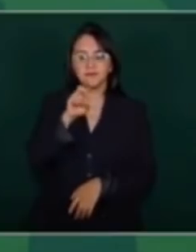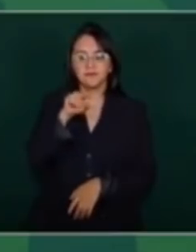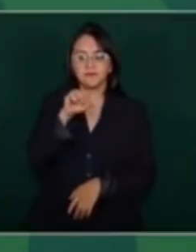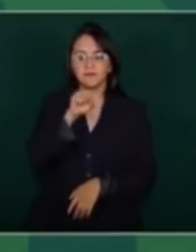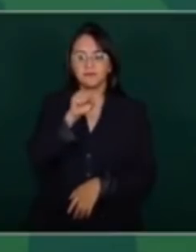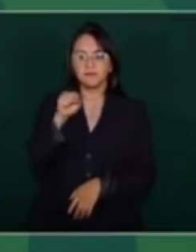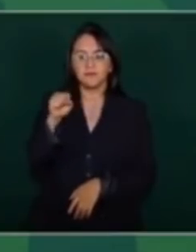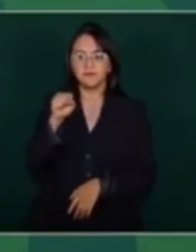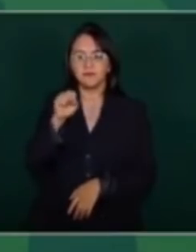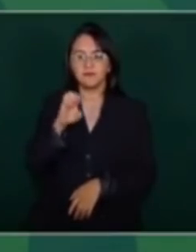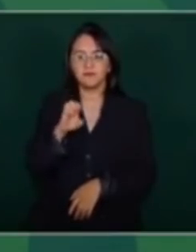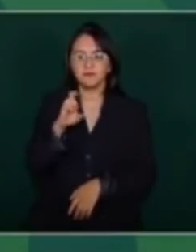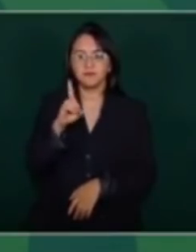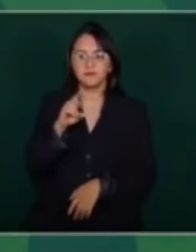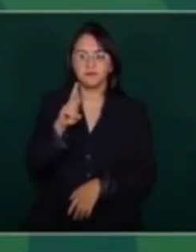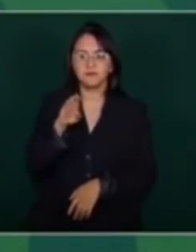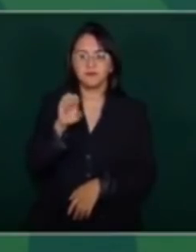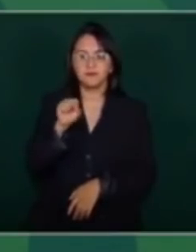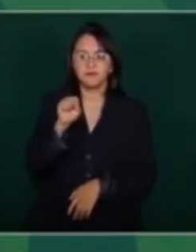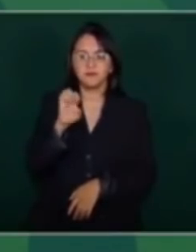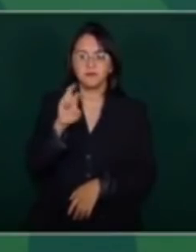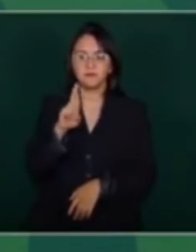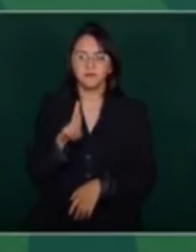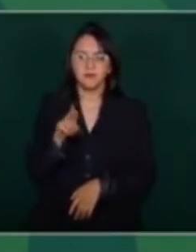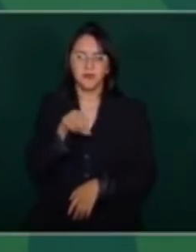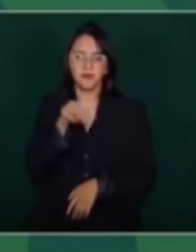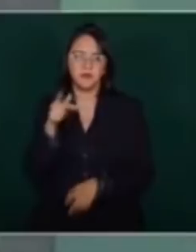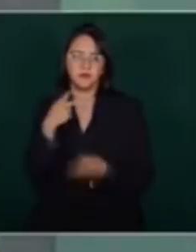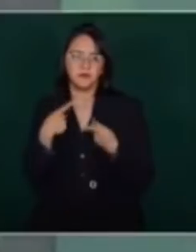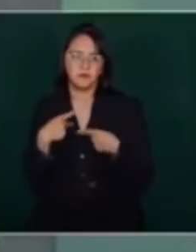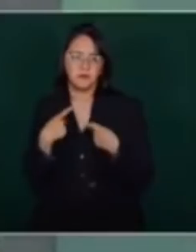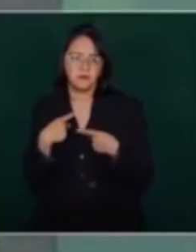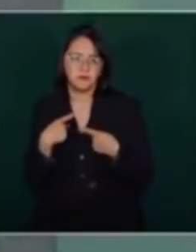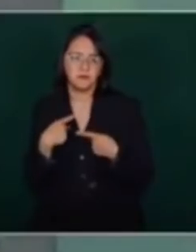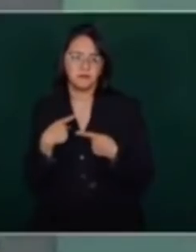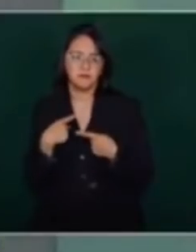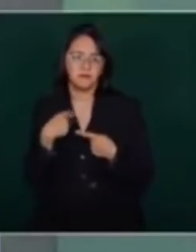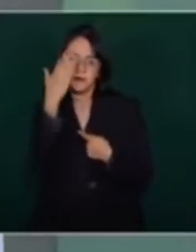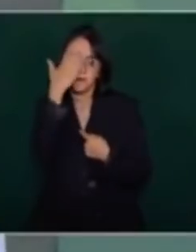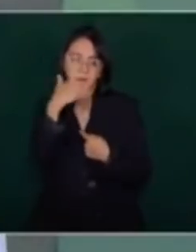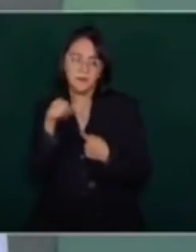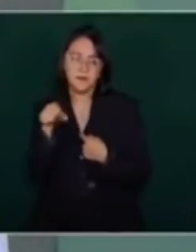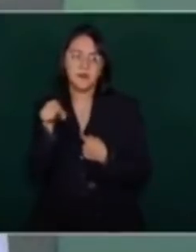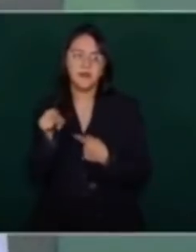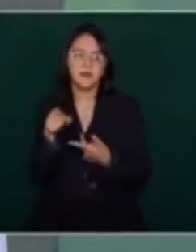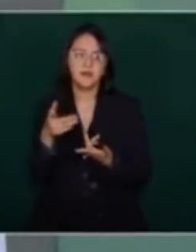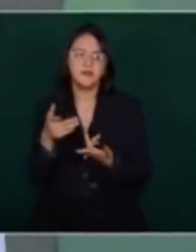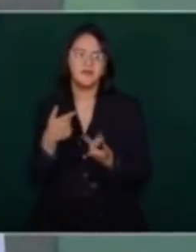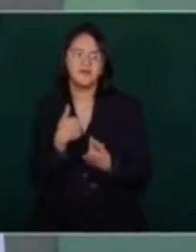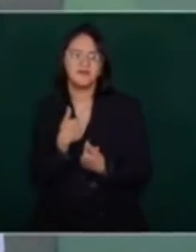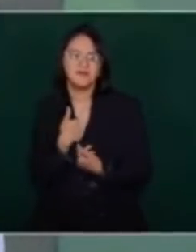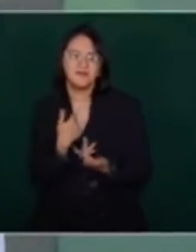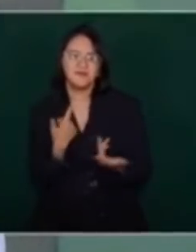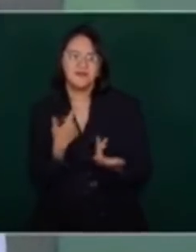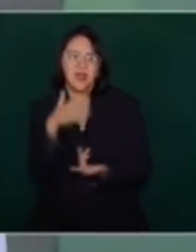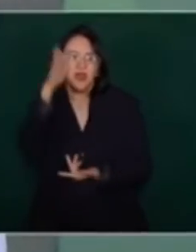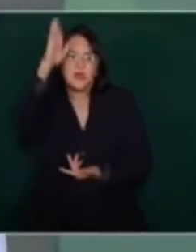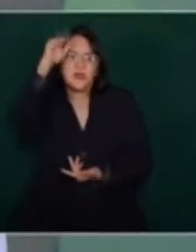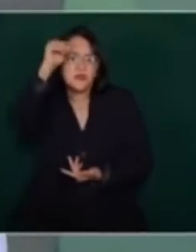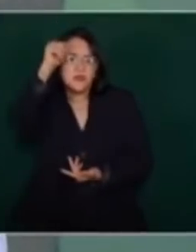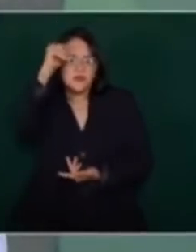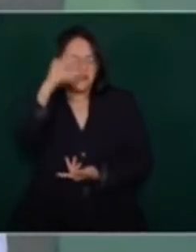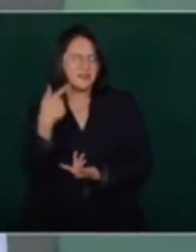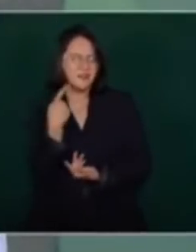intelectuales orgánicos, los que no están contentos con la